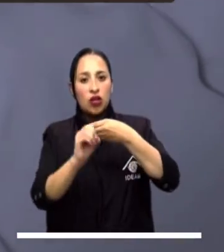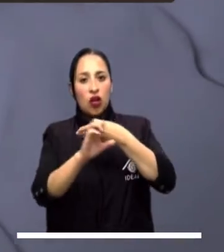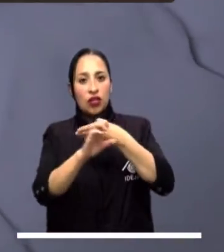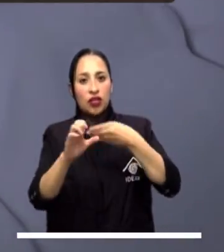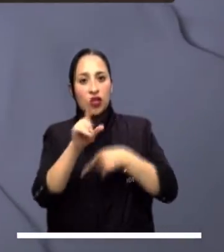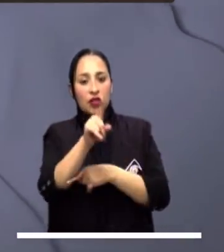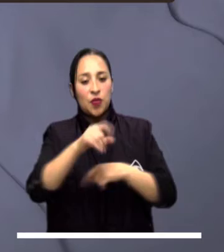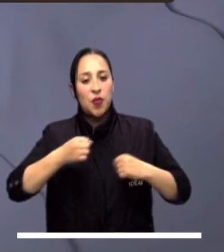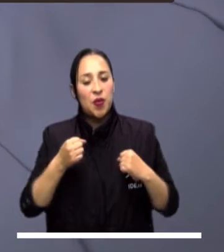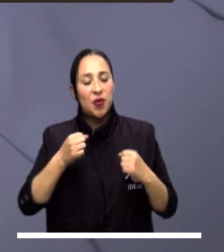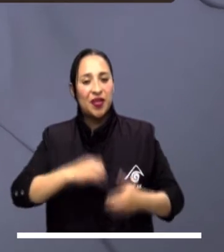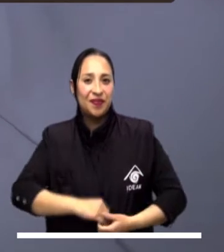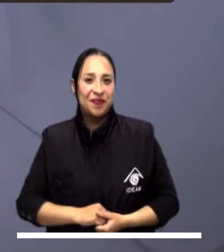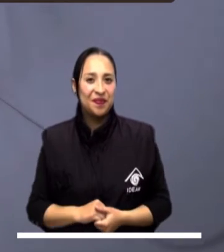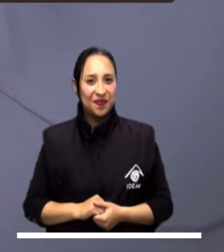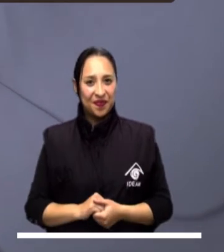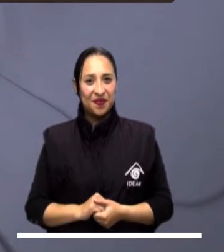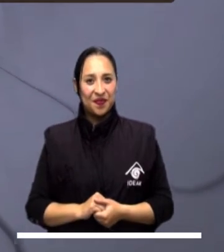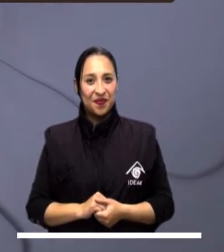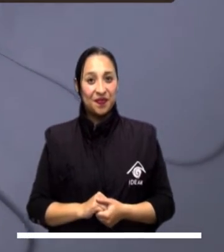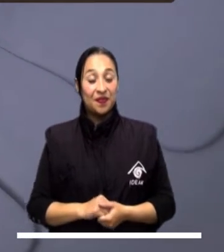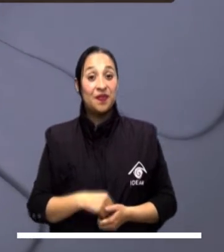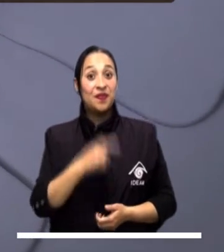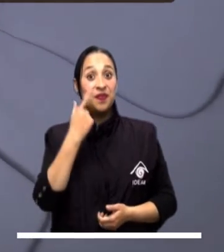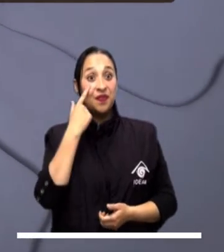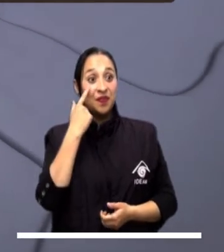lloviznas dispersas sobre el norte y occidente del área.